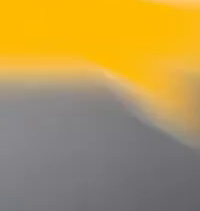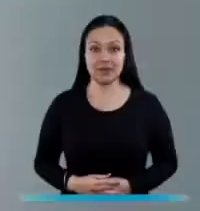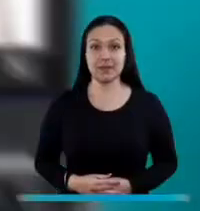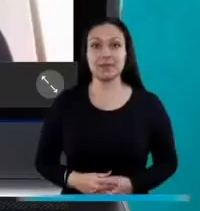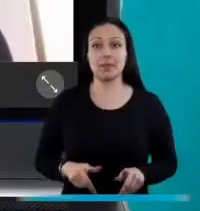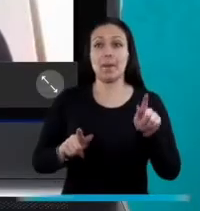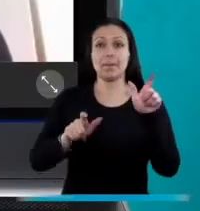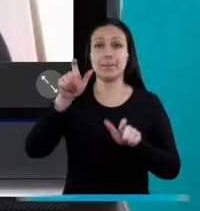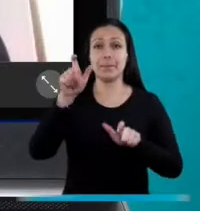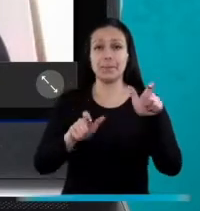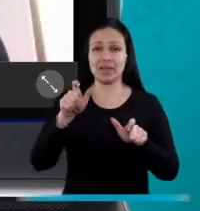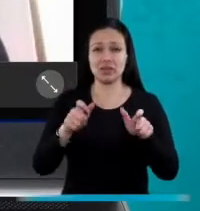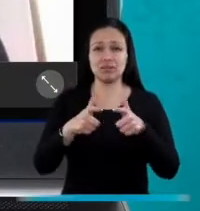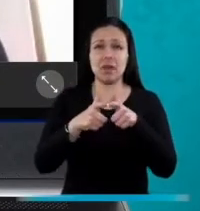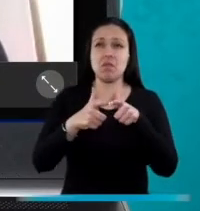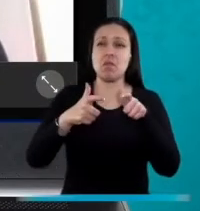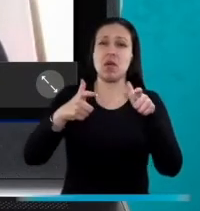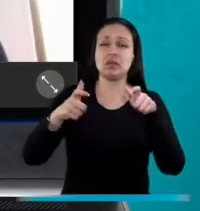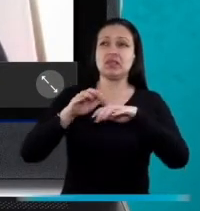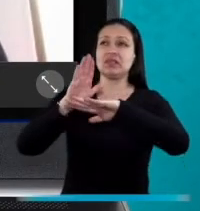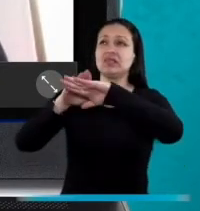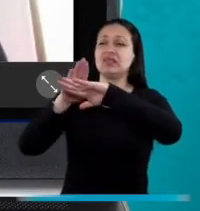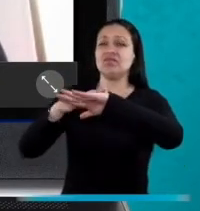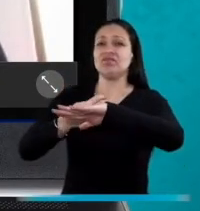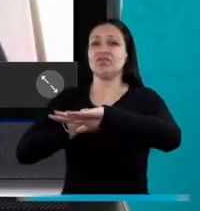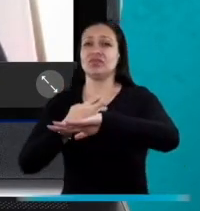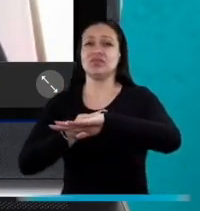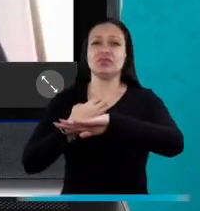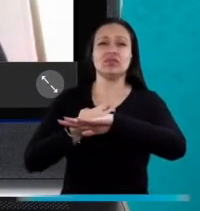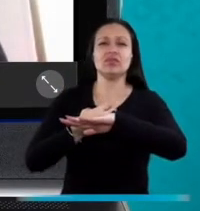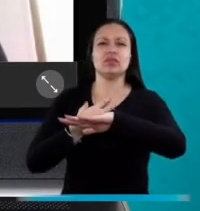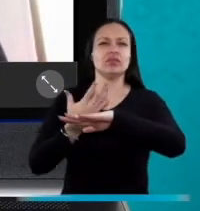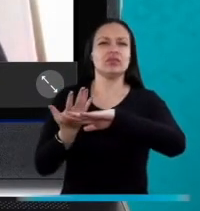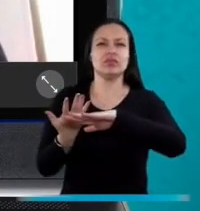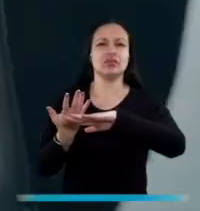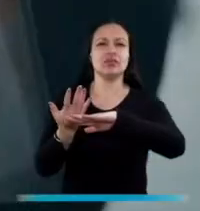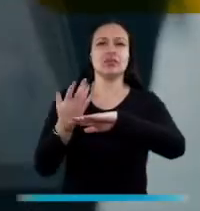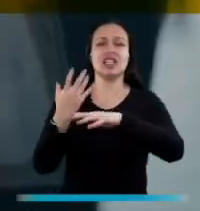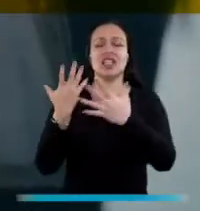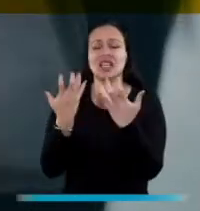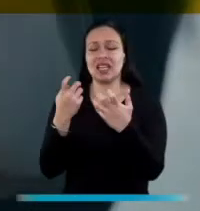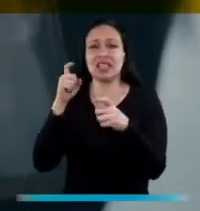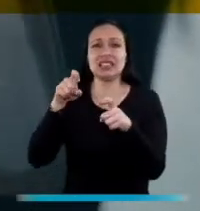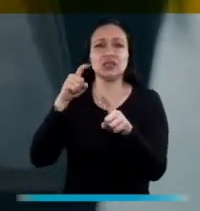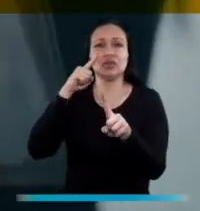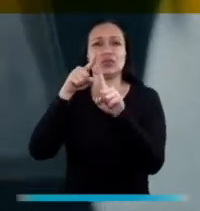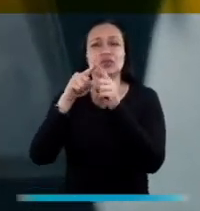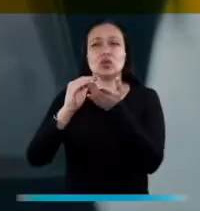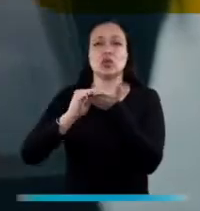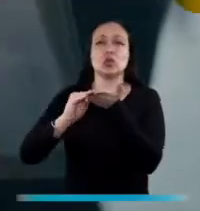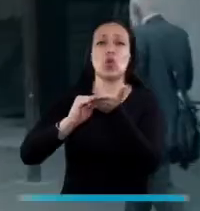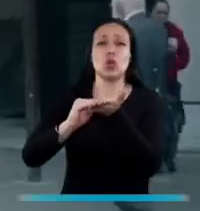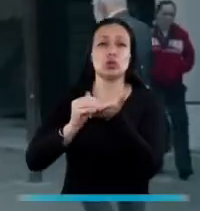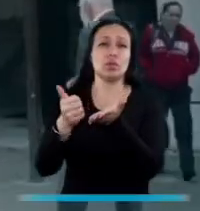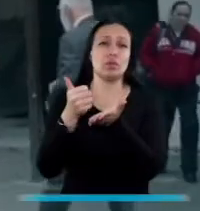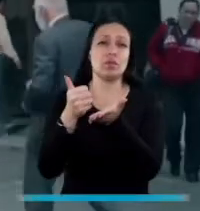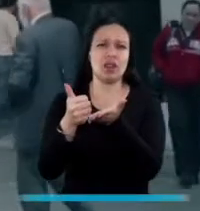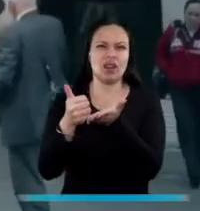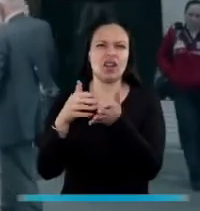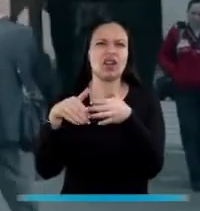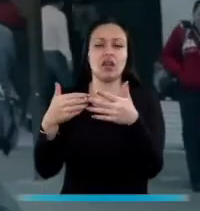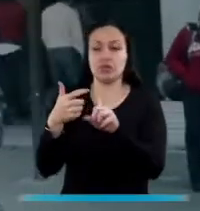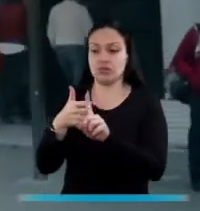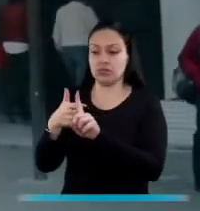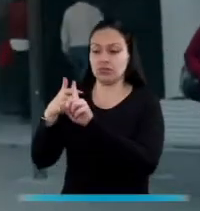Las personas cada vez acuden con mayor frecuencia a encontrar las alternativas de solución vía